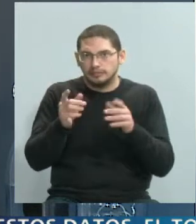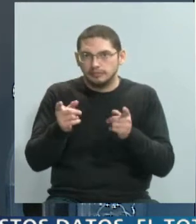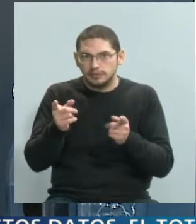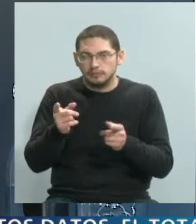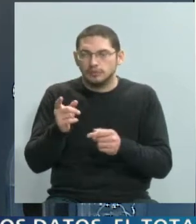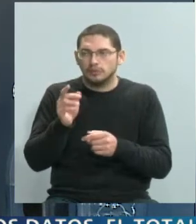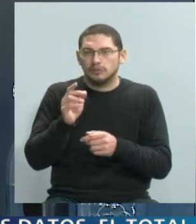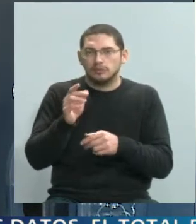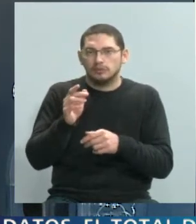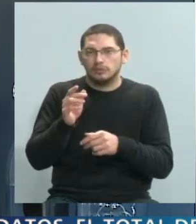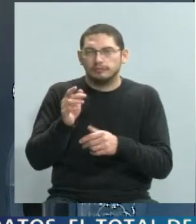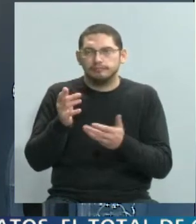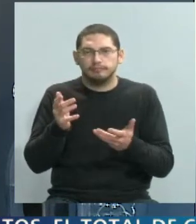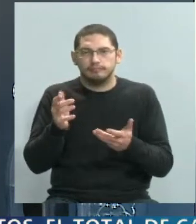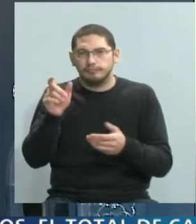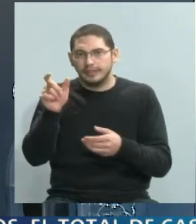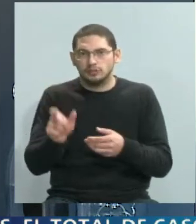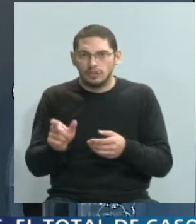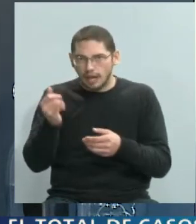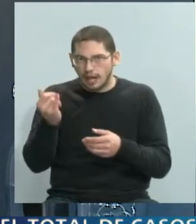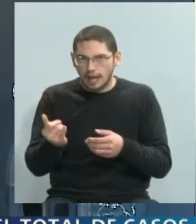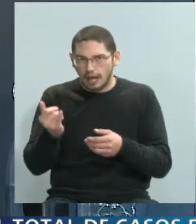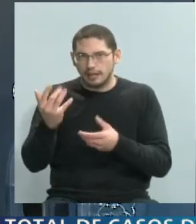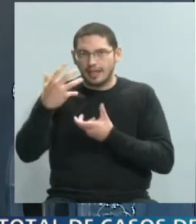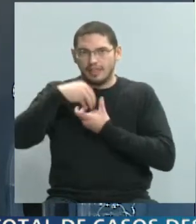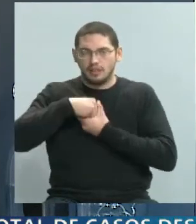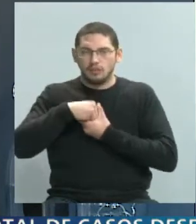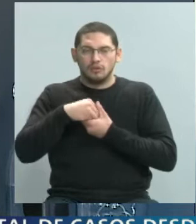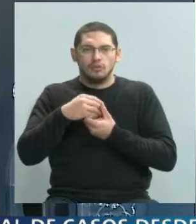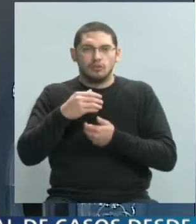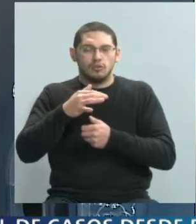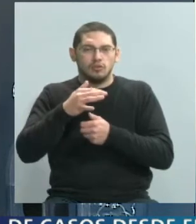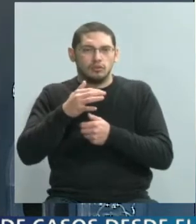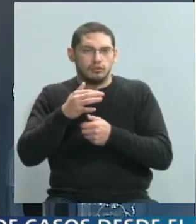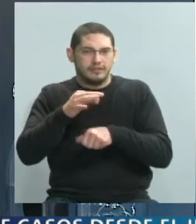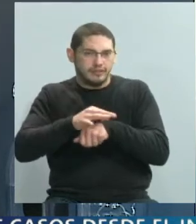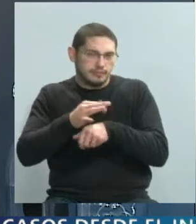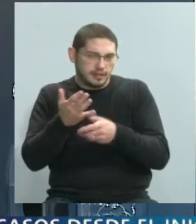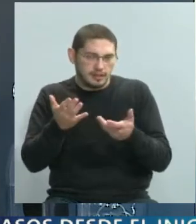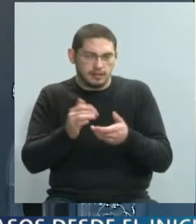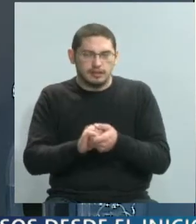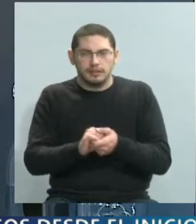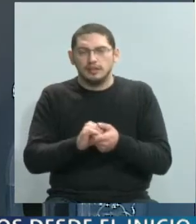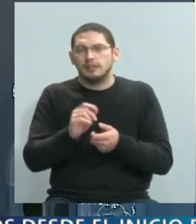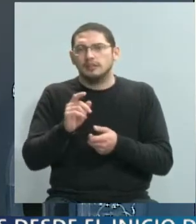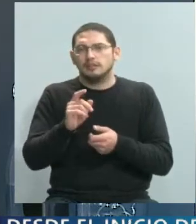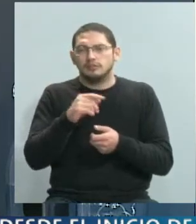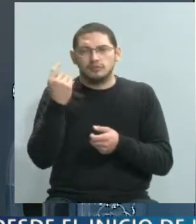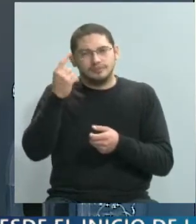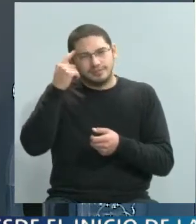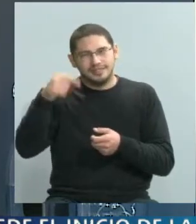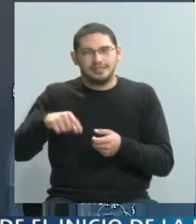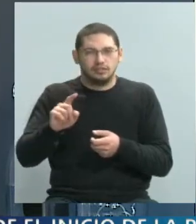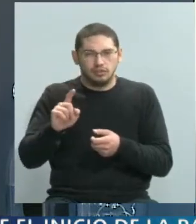esto, que puede ser alguien que tiene este síndrome? Y en el caso de la provincia, porque a uno le parece que puede ser algo alejado, pero tal vez